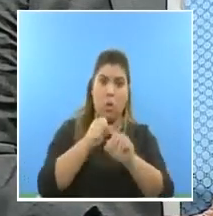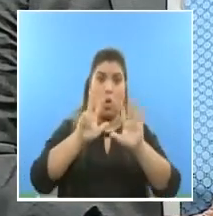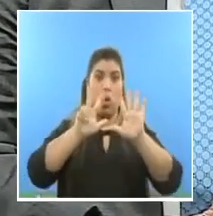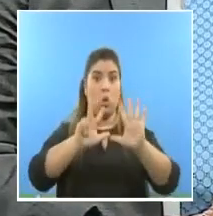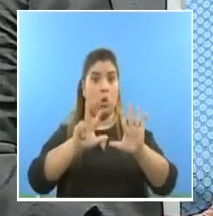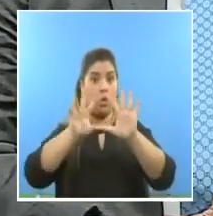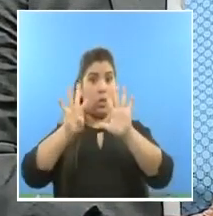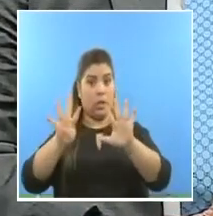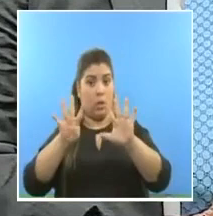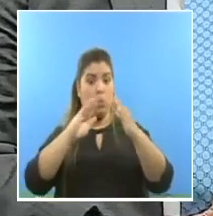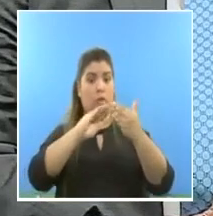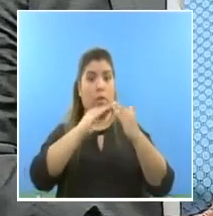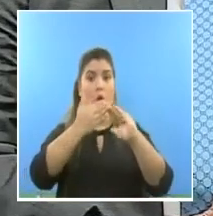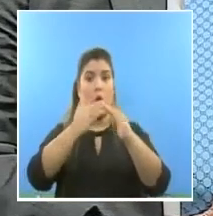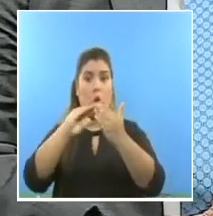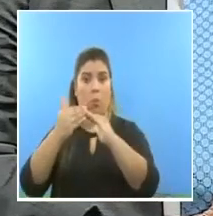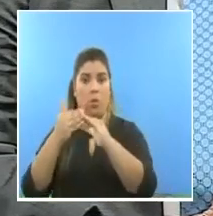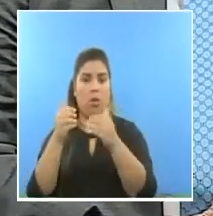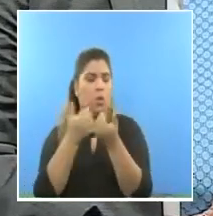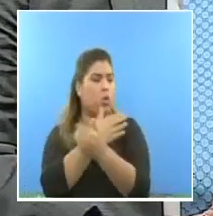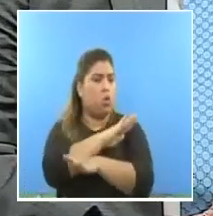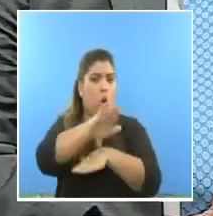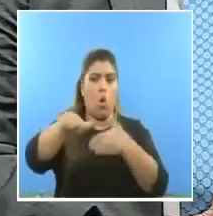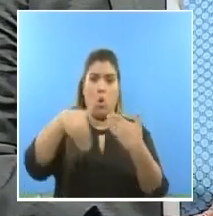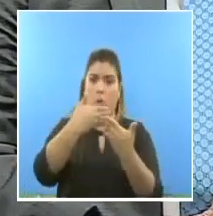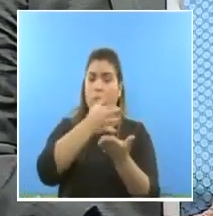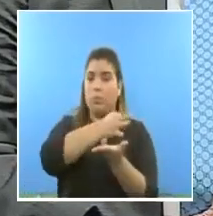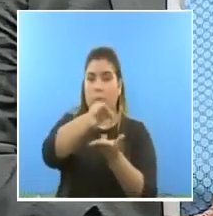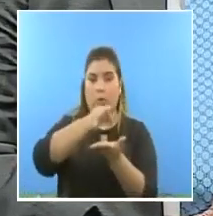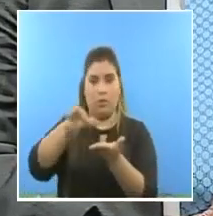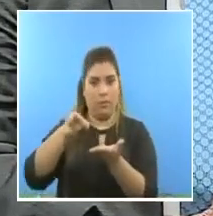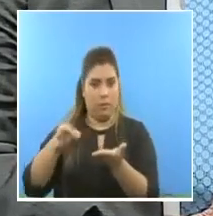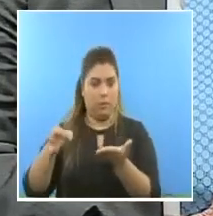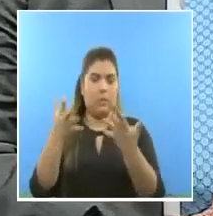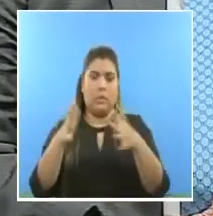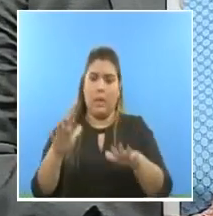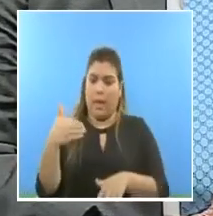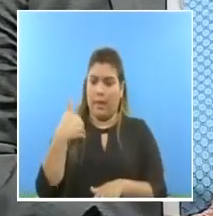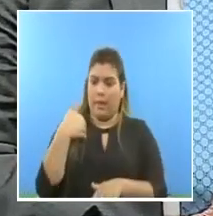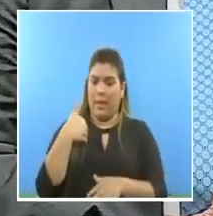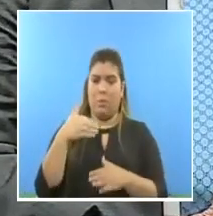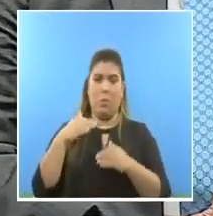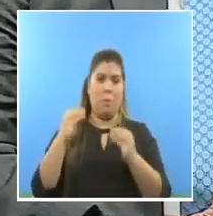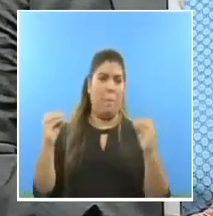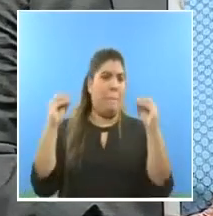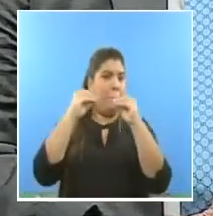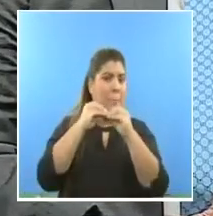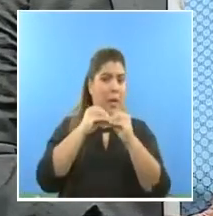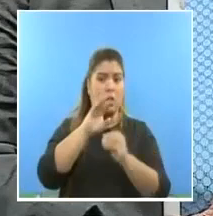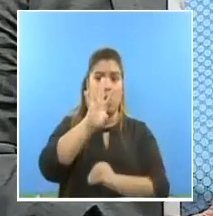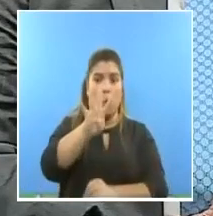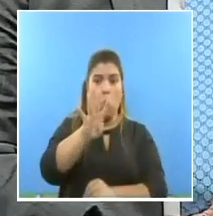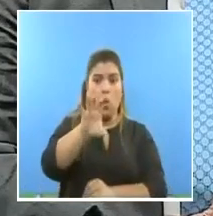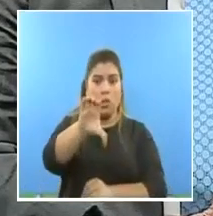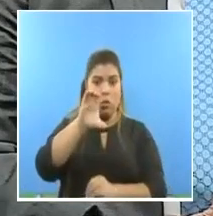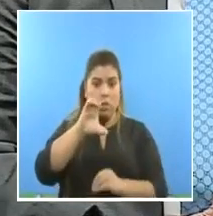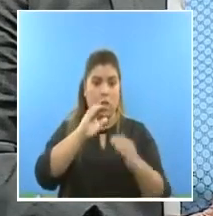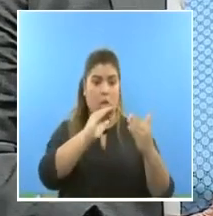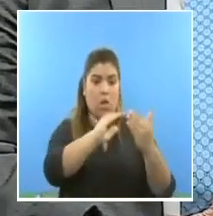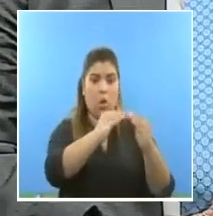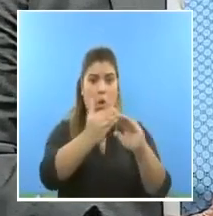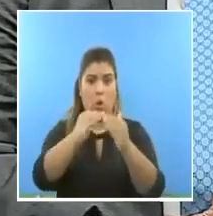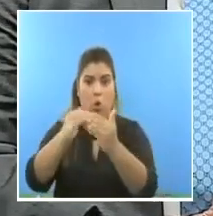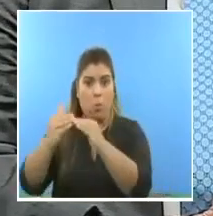nacional y donde ya tenemos más de 400 comunidades que estos